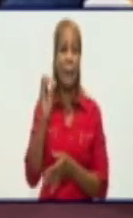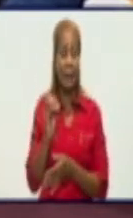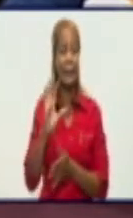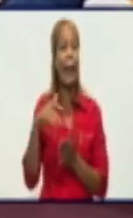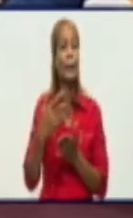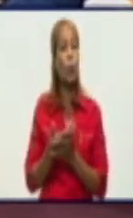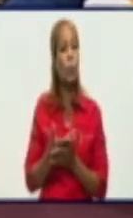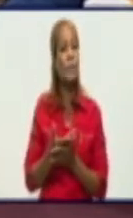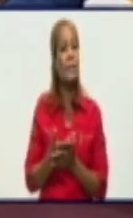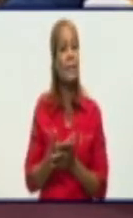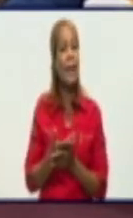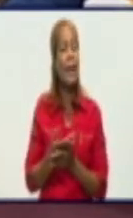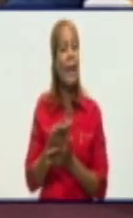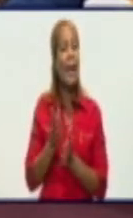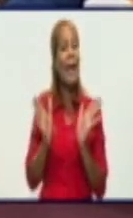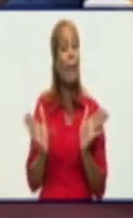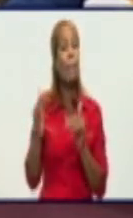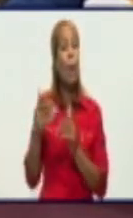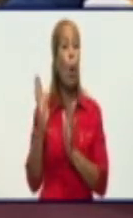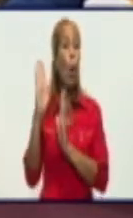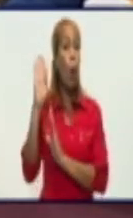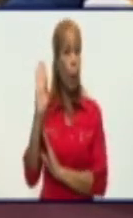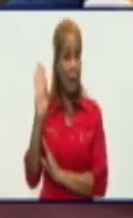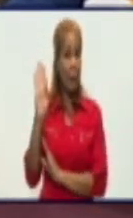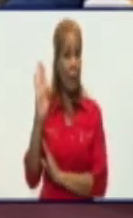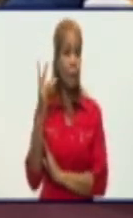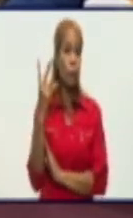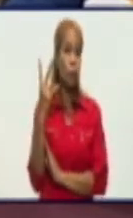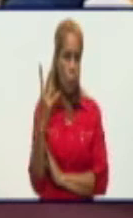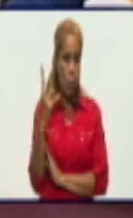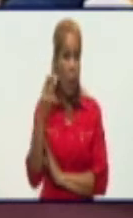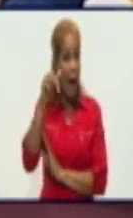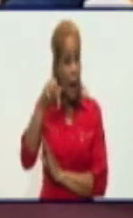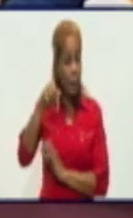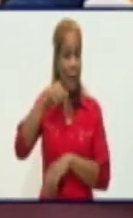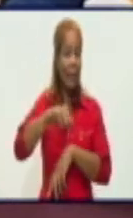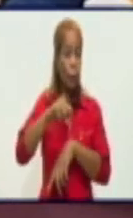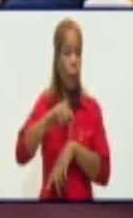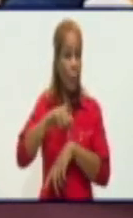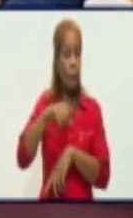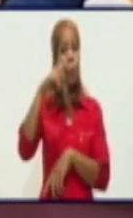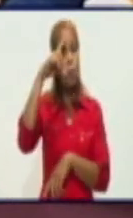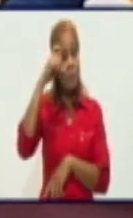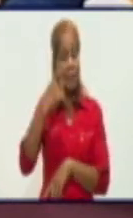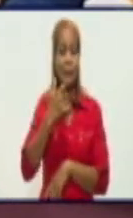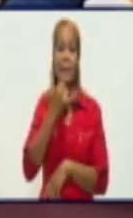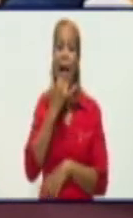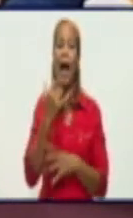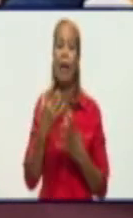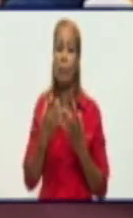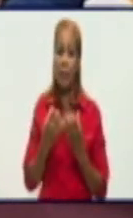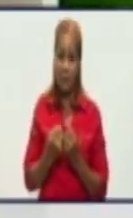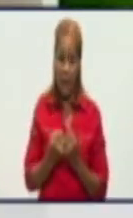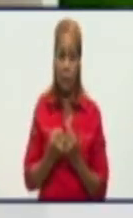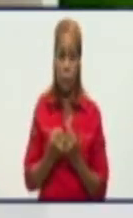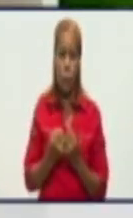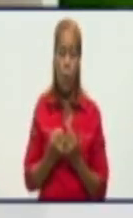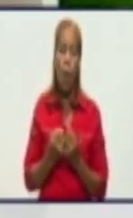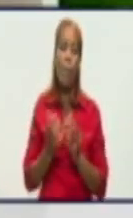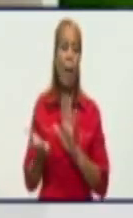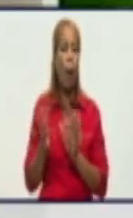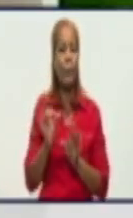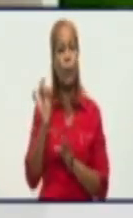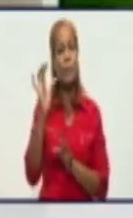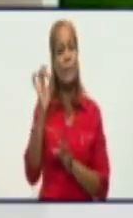planificado de 8 a 12, está íntegramente afectado en este momento. Pero bueno, como los bloques están hechos en base a 15 megawatts, hay